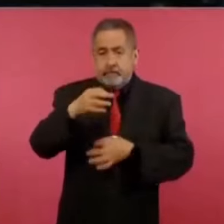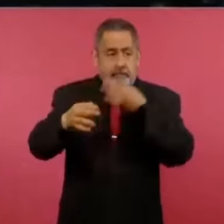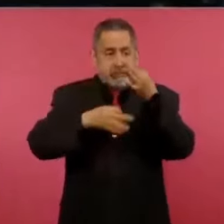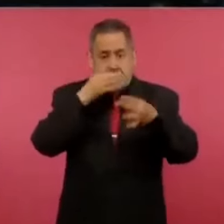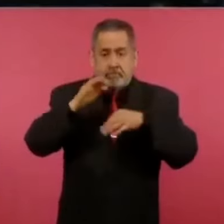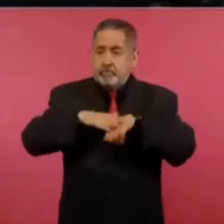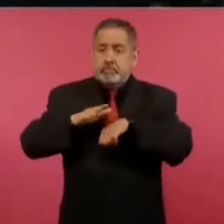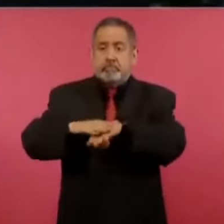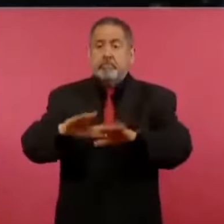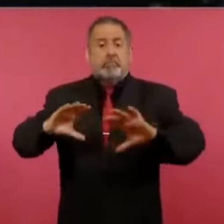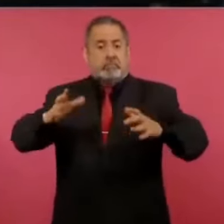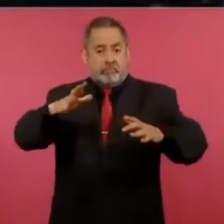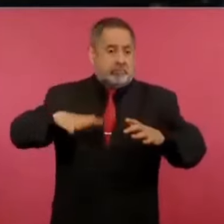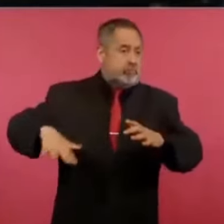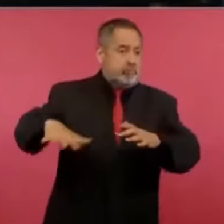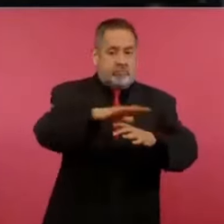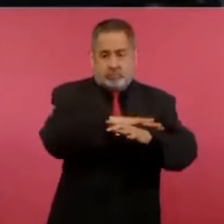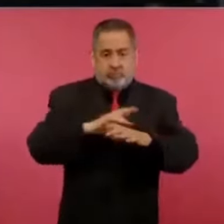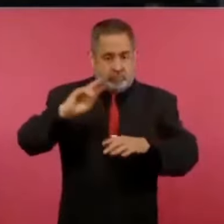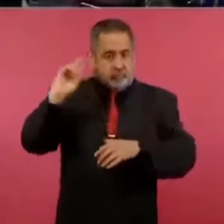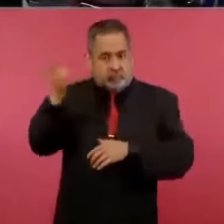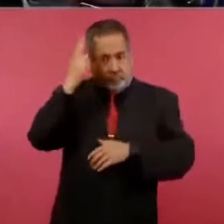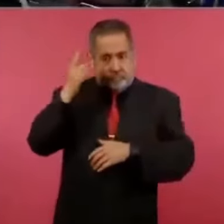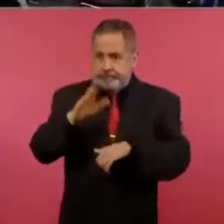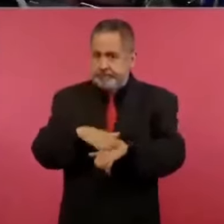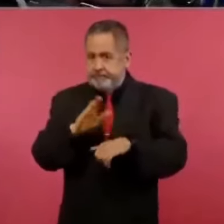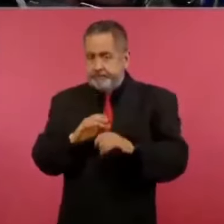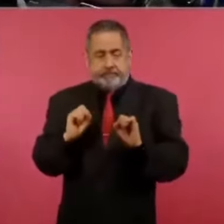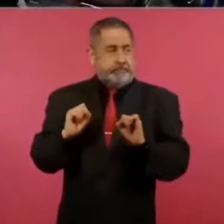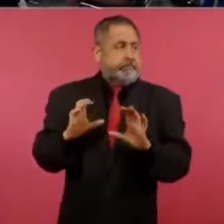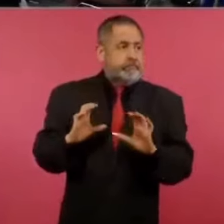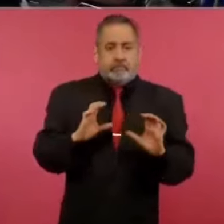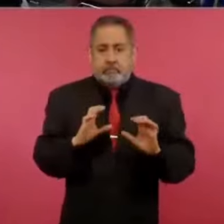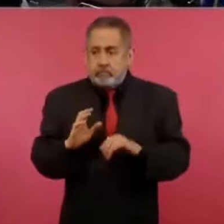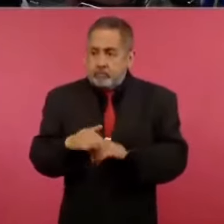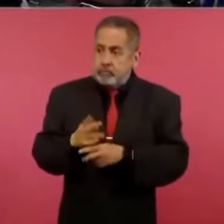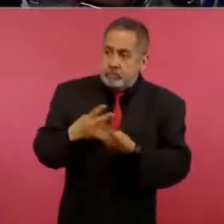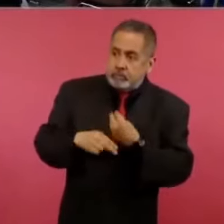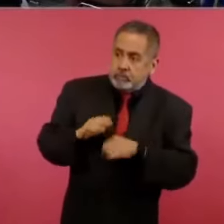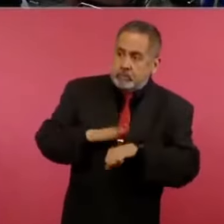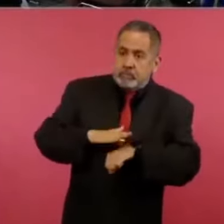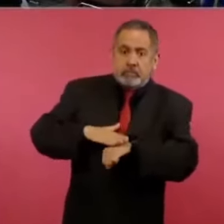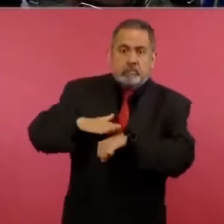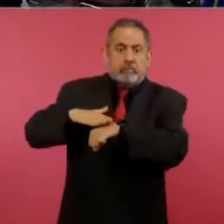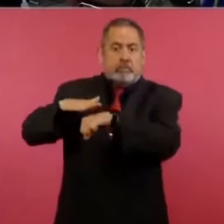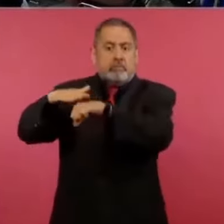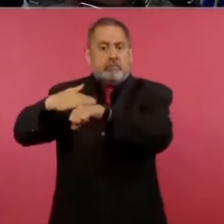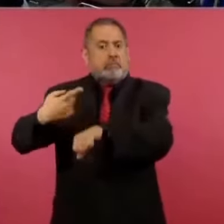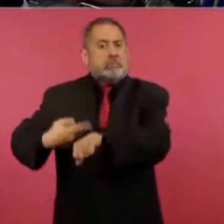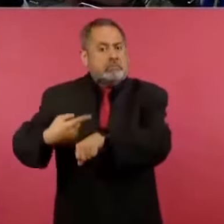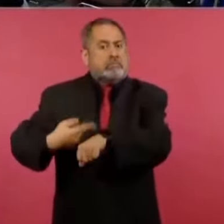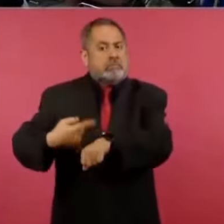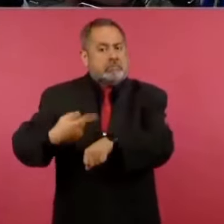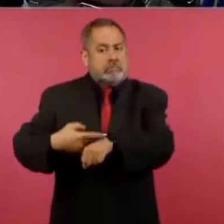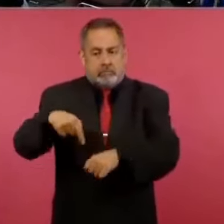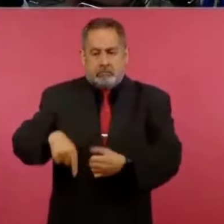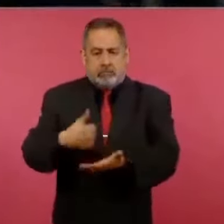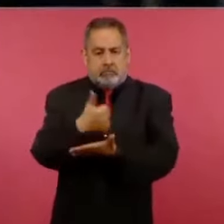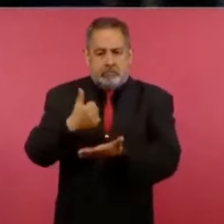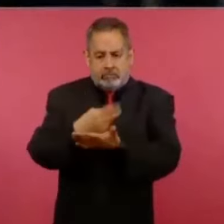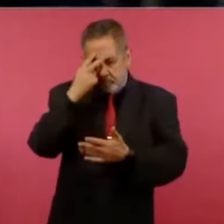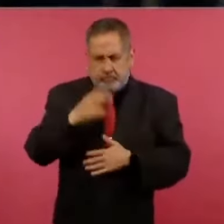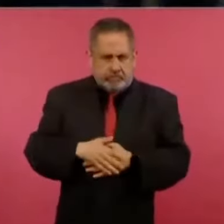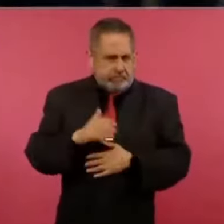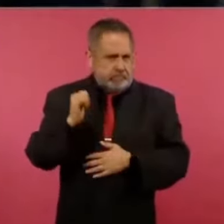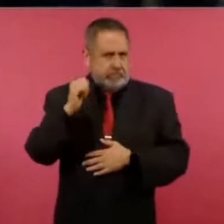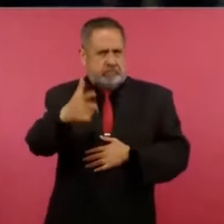la comunidad universitaria esté alerta debido al aumento de casos, sobre todo aquí en la Ciudad de México. ¿Qué información se